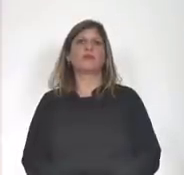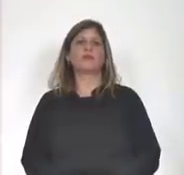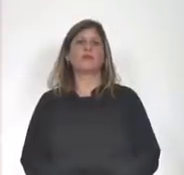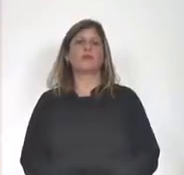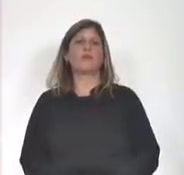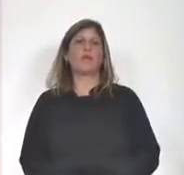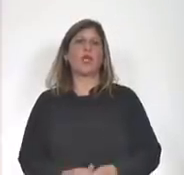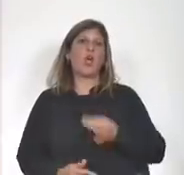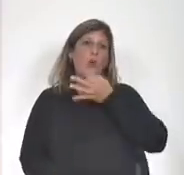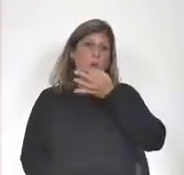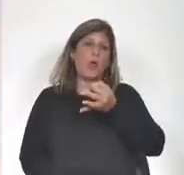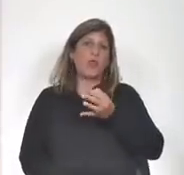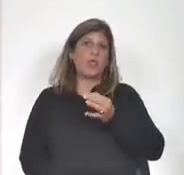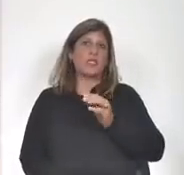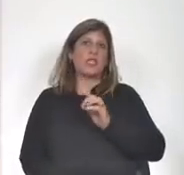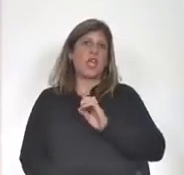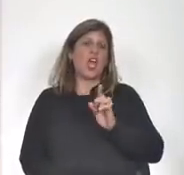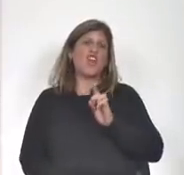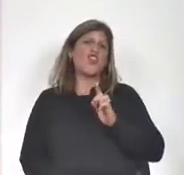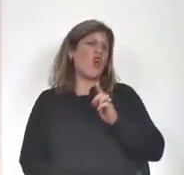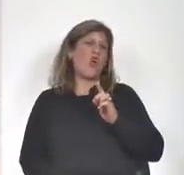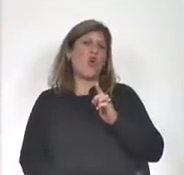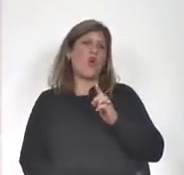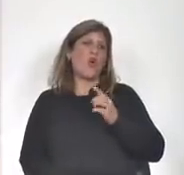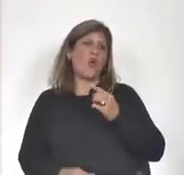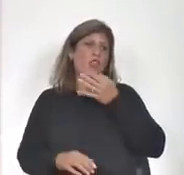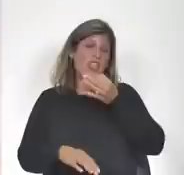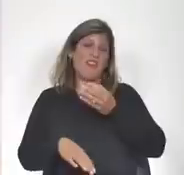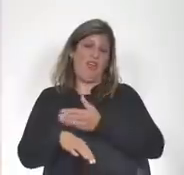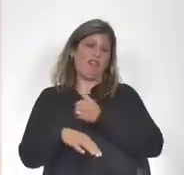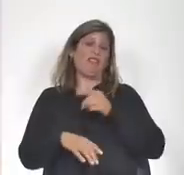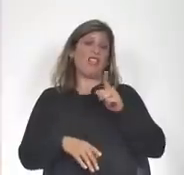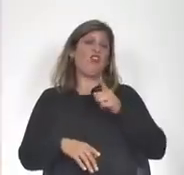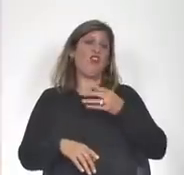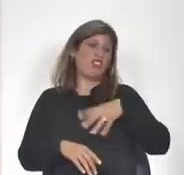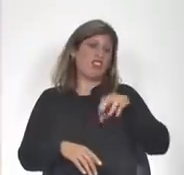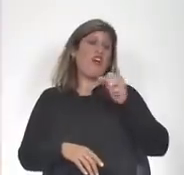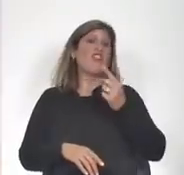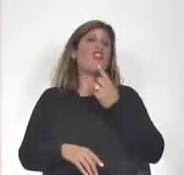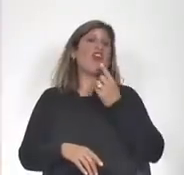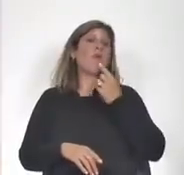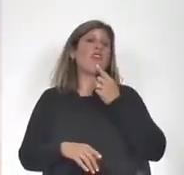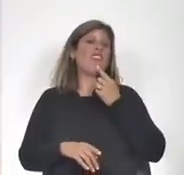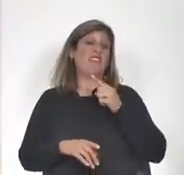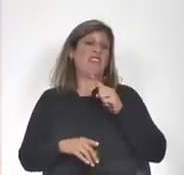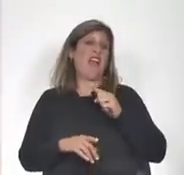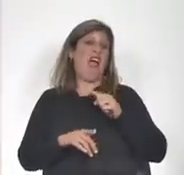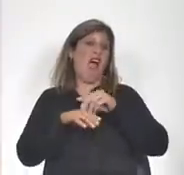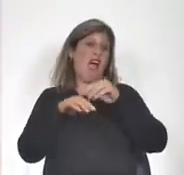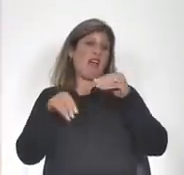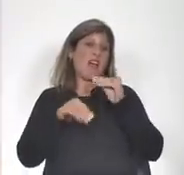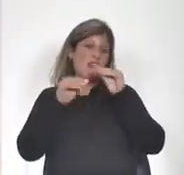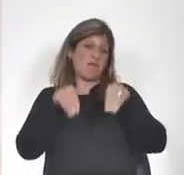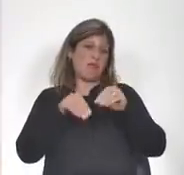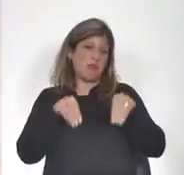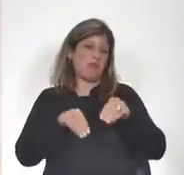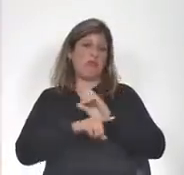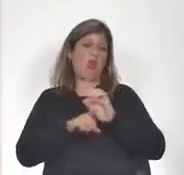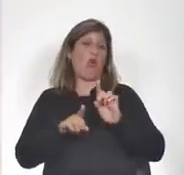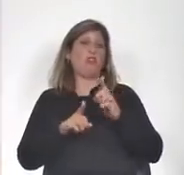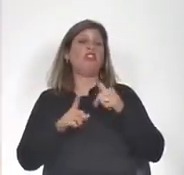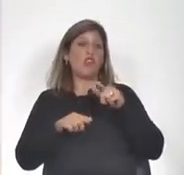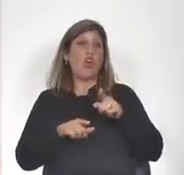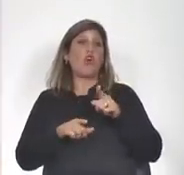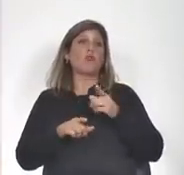como decía, no llevando la política al barro, sino con razones, con argumentos, con fundamentos.